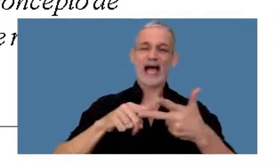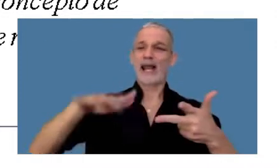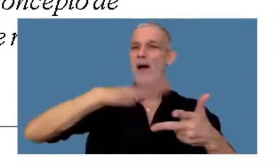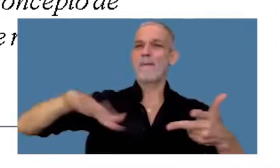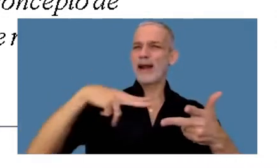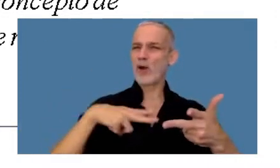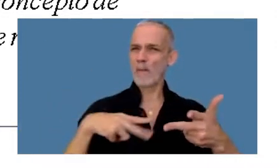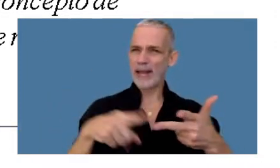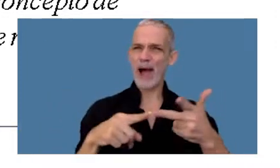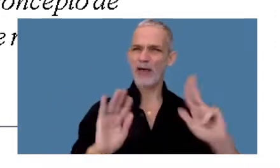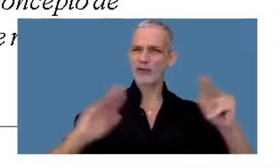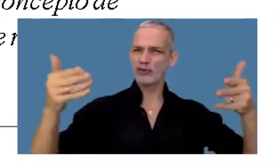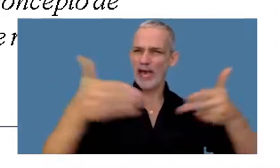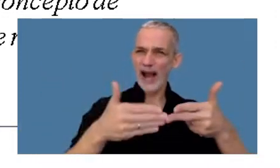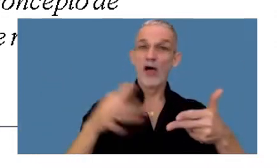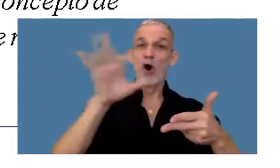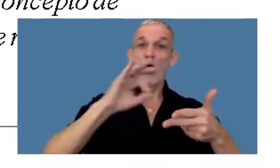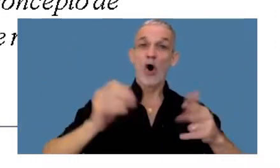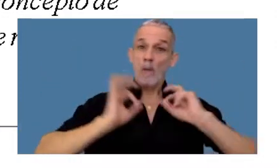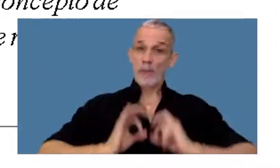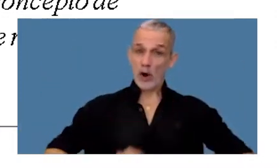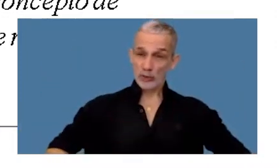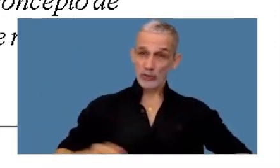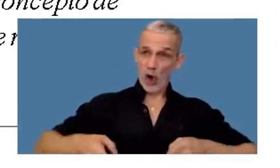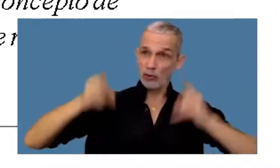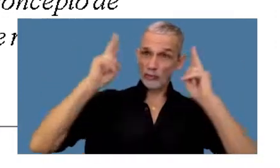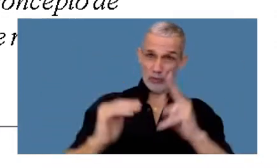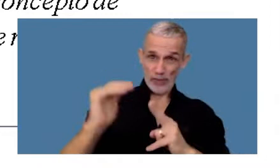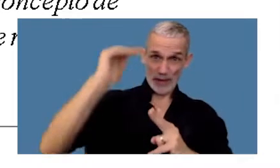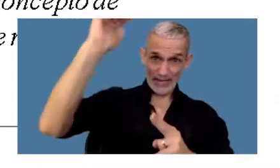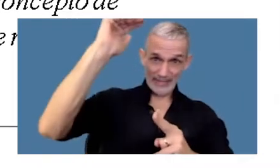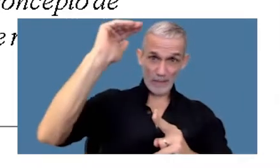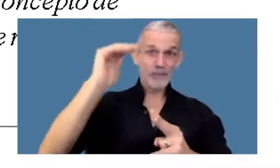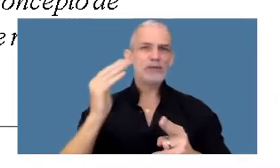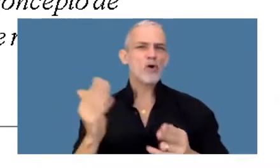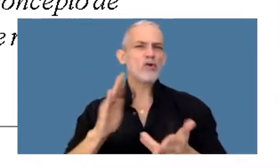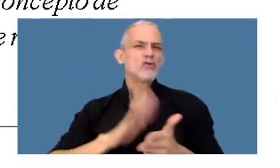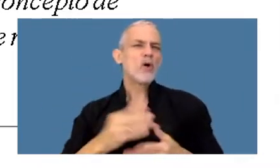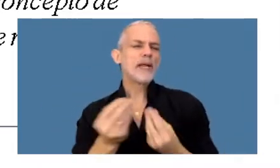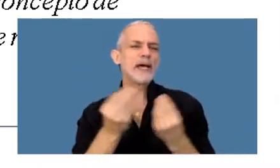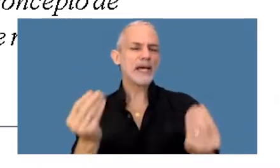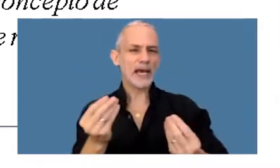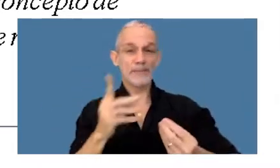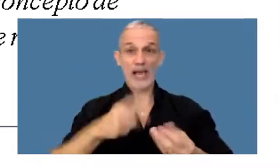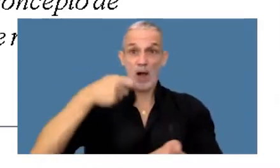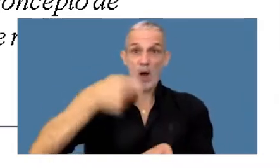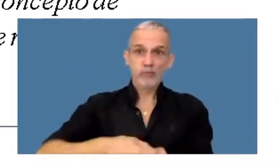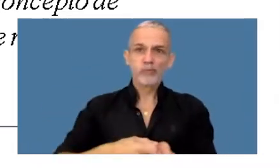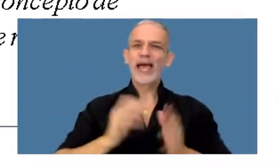barrios privados y consorcios de propiedad horizontal, cuando determinen y abonen